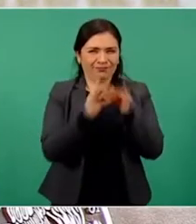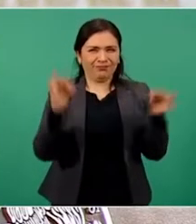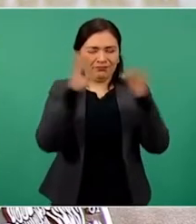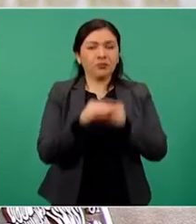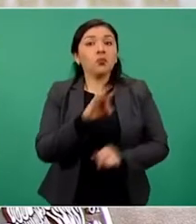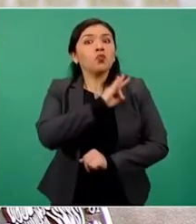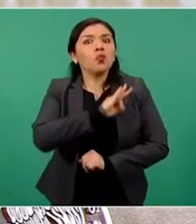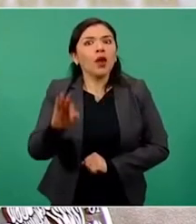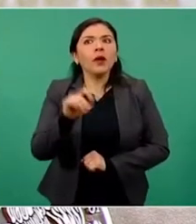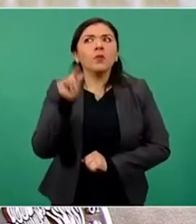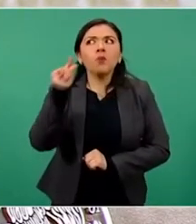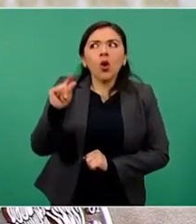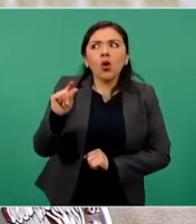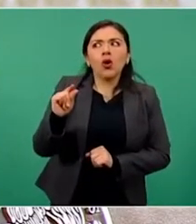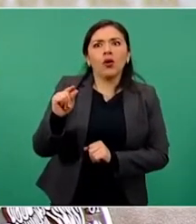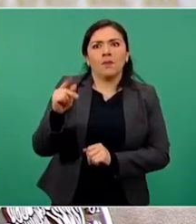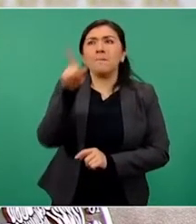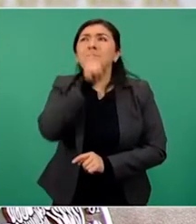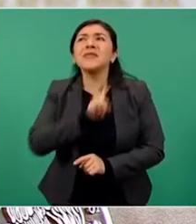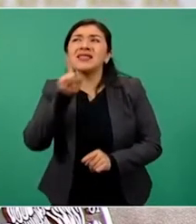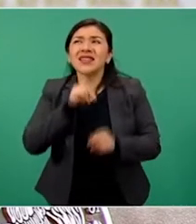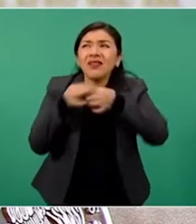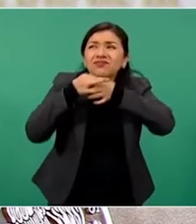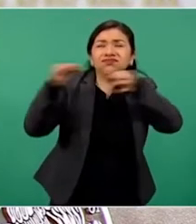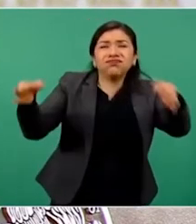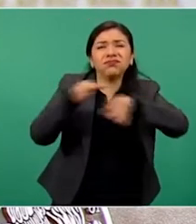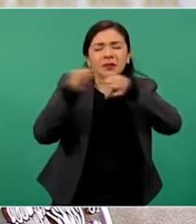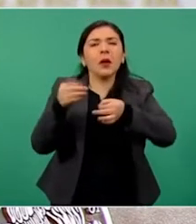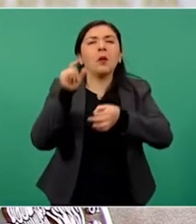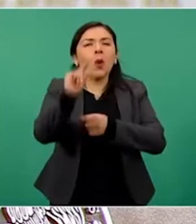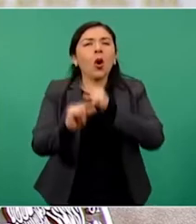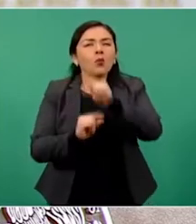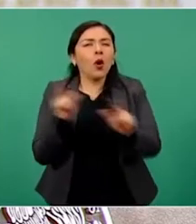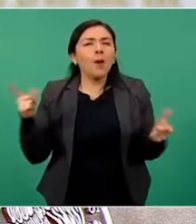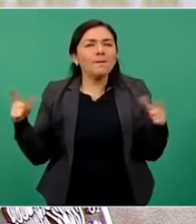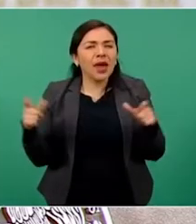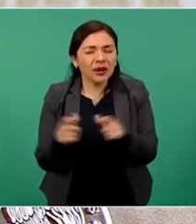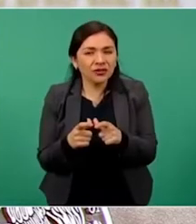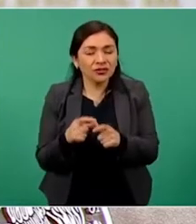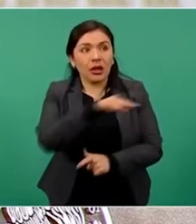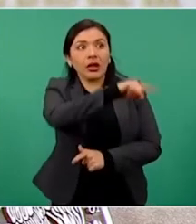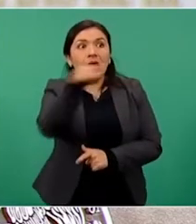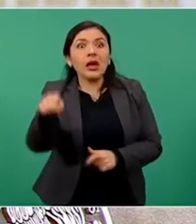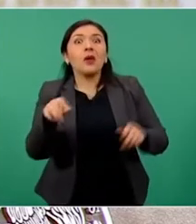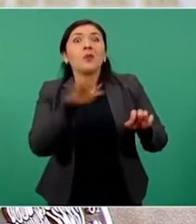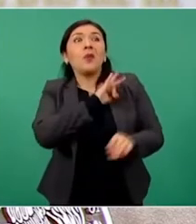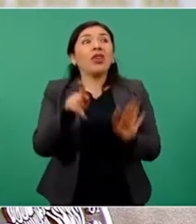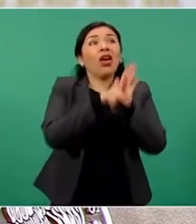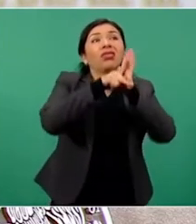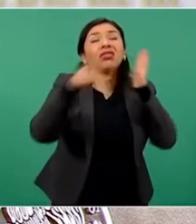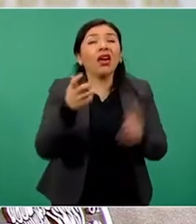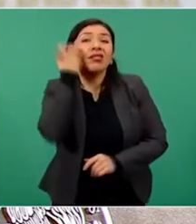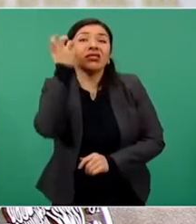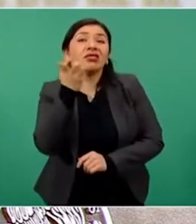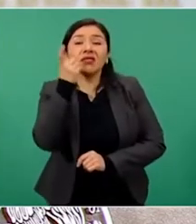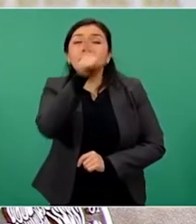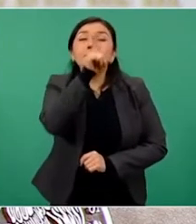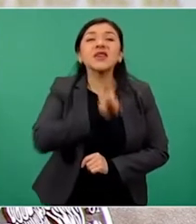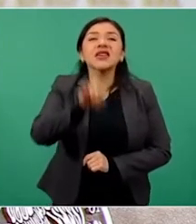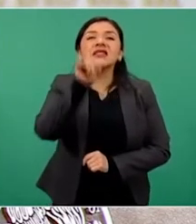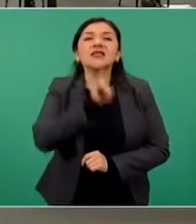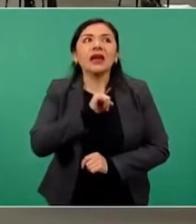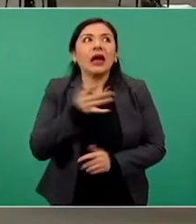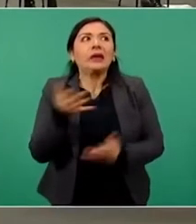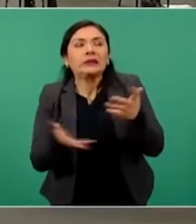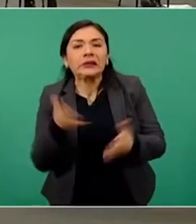reduzcan las mentiras publicadas o, por lo menos, que les sea más complicado a los medios publicar mentiras deliberadas.